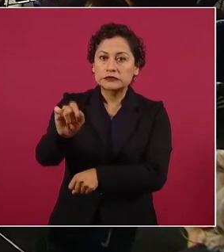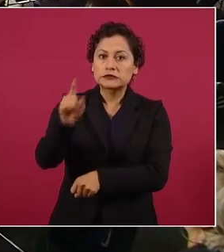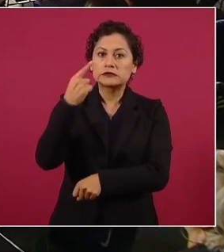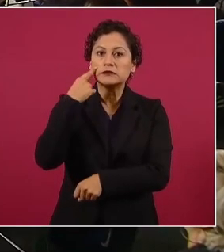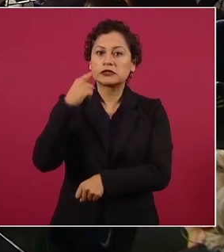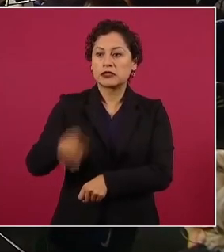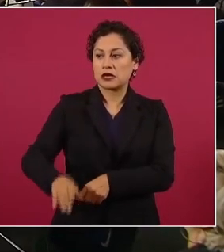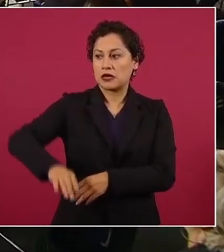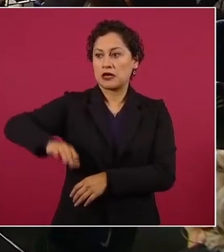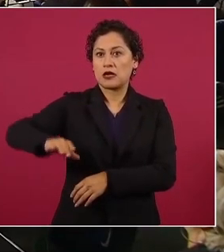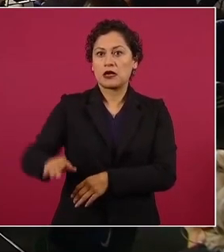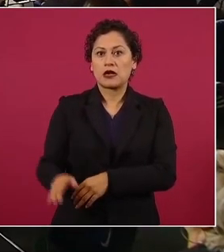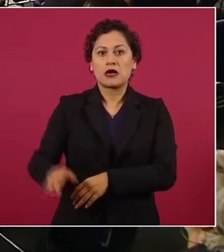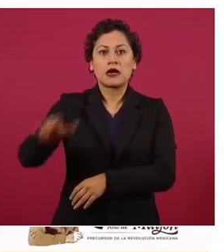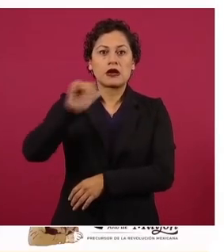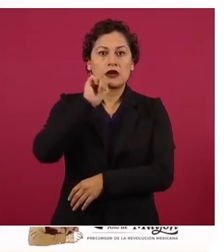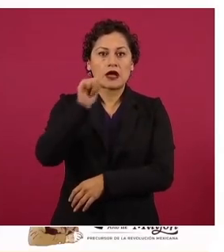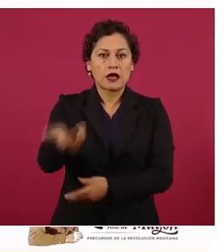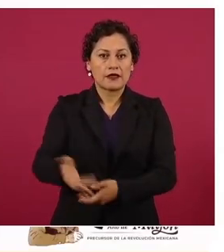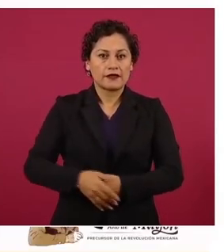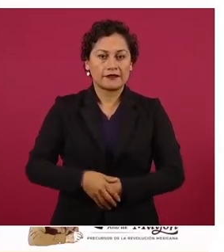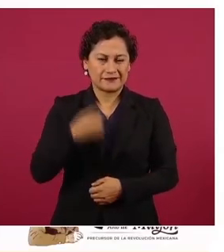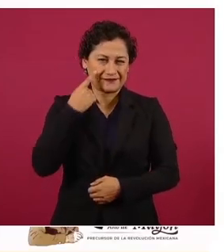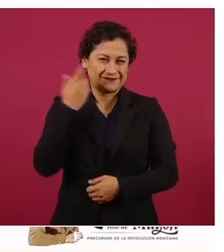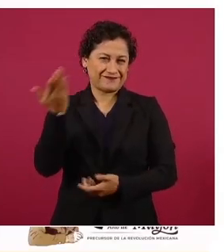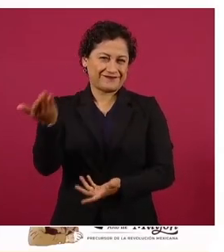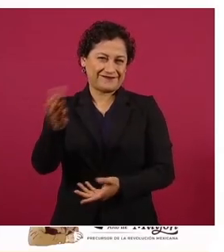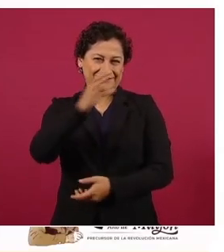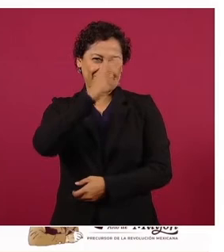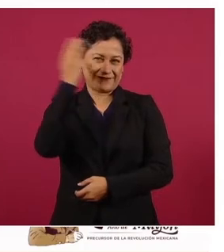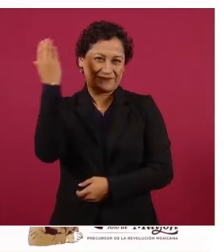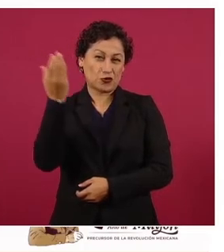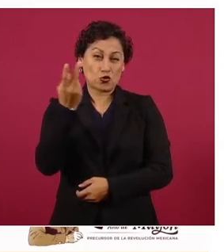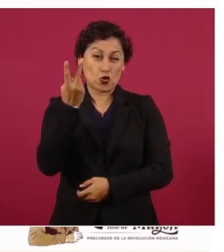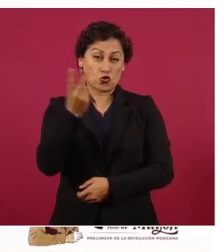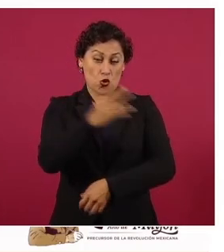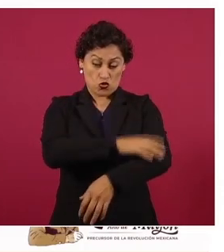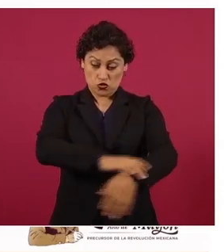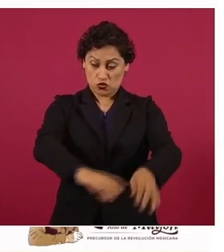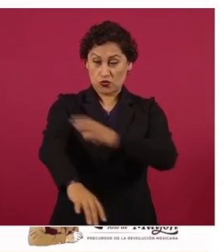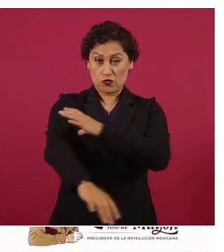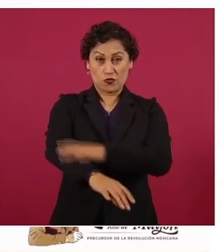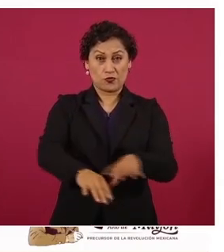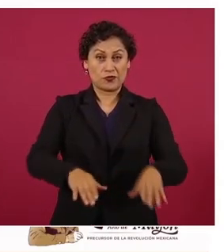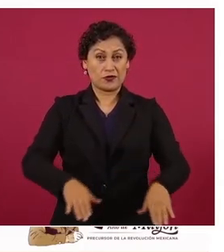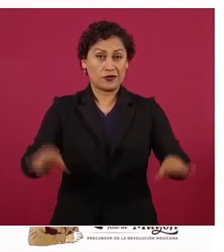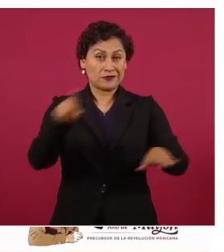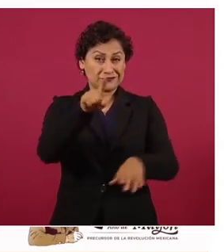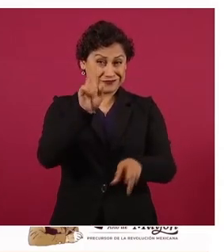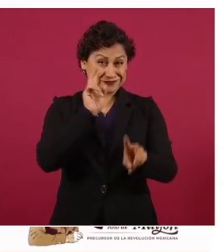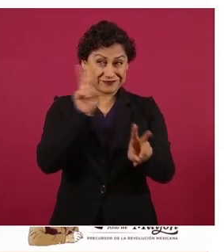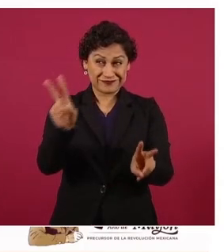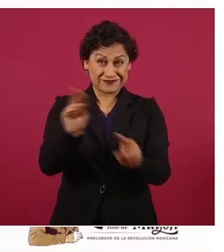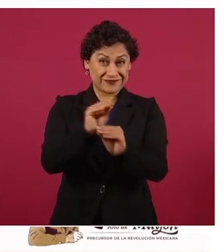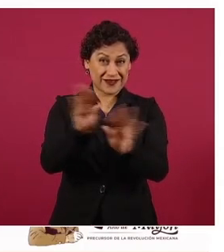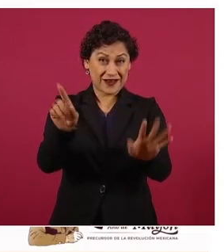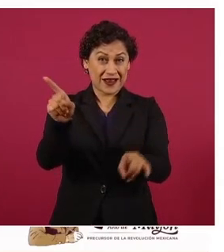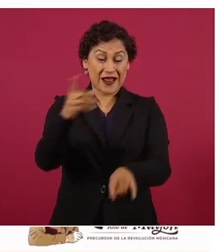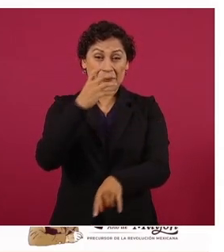mostramos la foto donde se ve que alza los dos brazos, como lo vimos todos en la transmisión del grito.